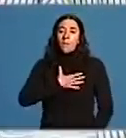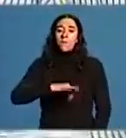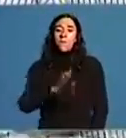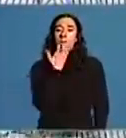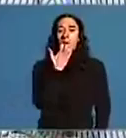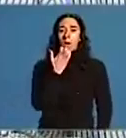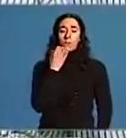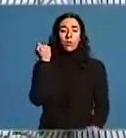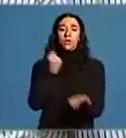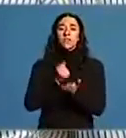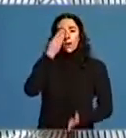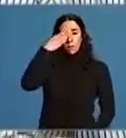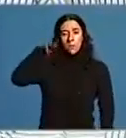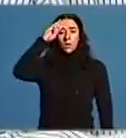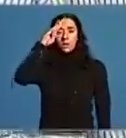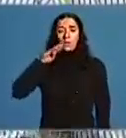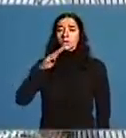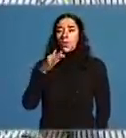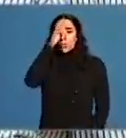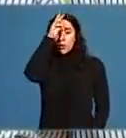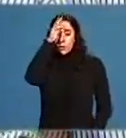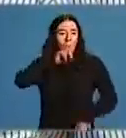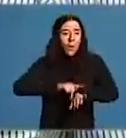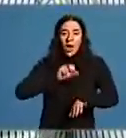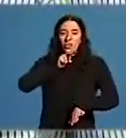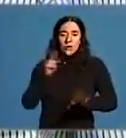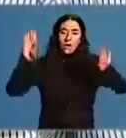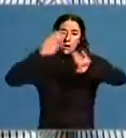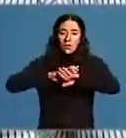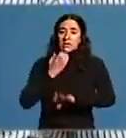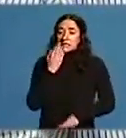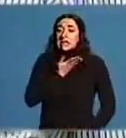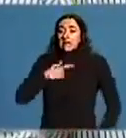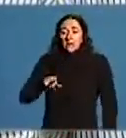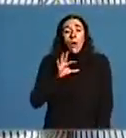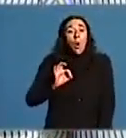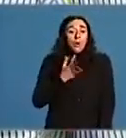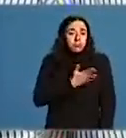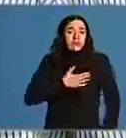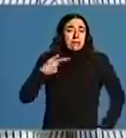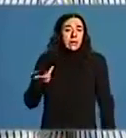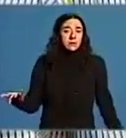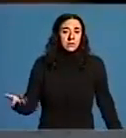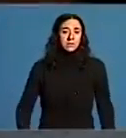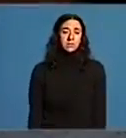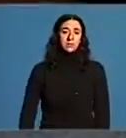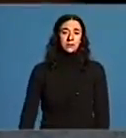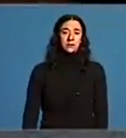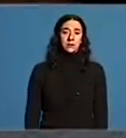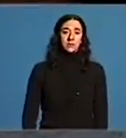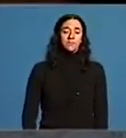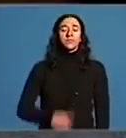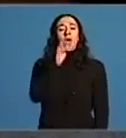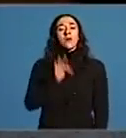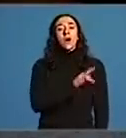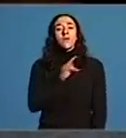o certificado de empadronamiento un domingo ás doce da noite se é cando realmente te apetece hacerlo ou é cando tens posibilidad de hacerlo. En